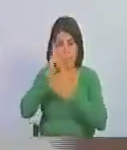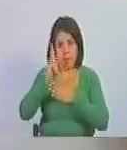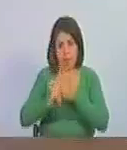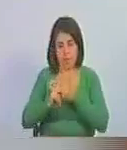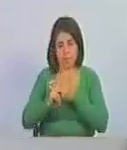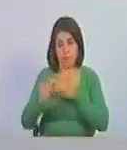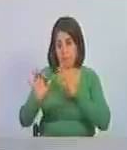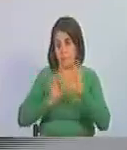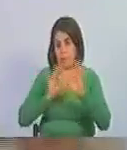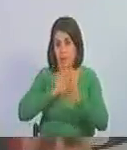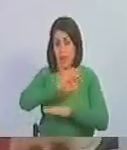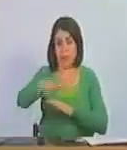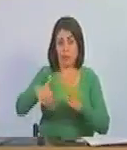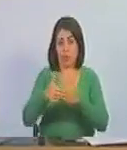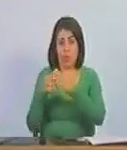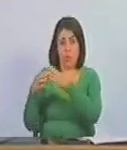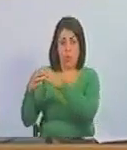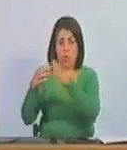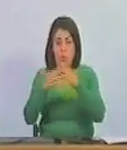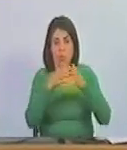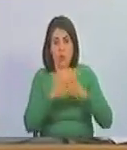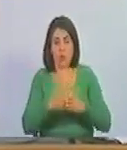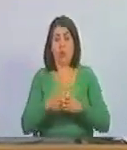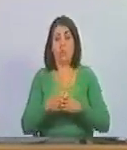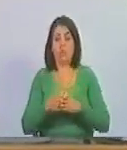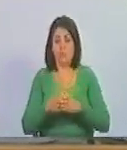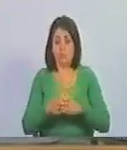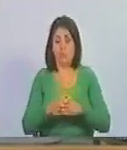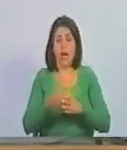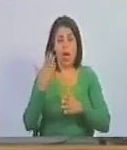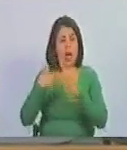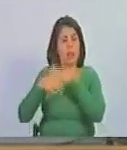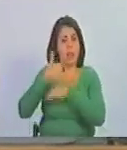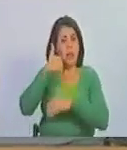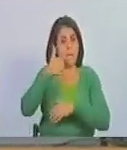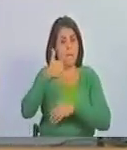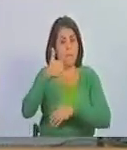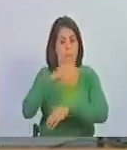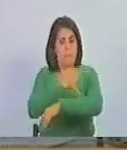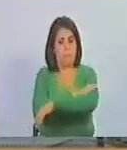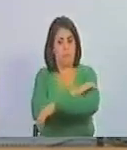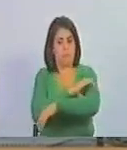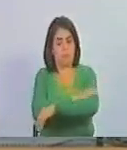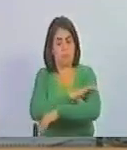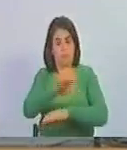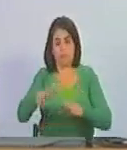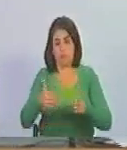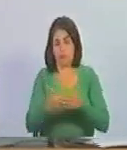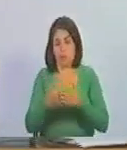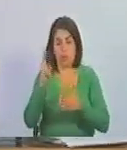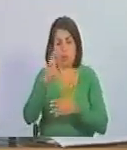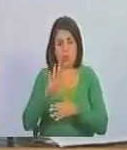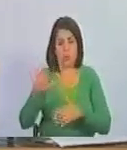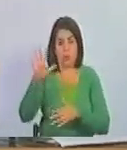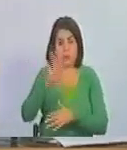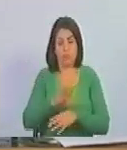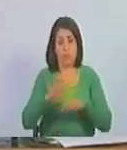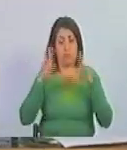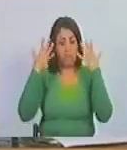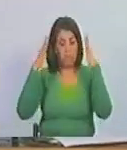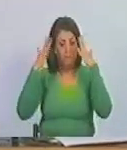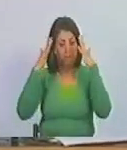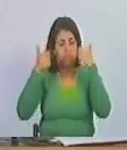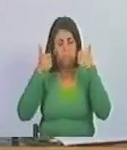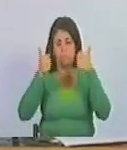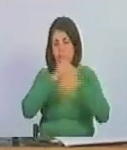complicidad de todos los partidos del extinta MUT de todos los partidos de la derecha venezolana que aplaudieron